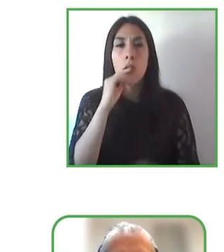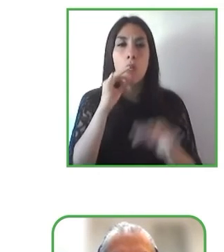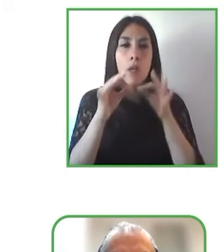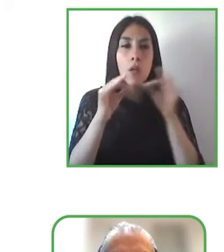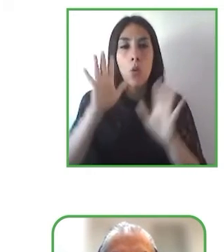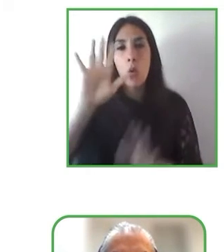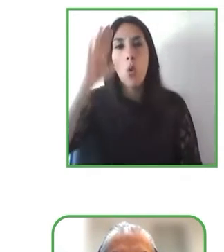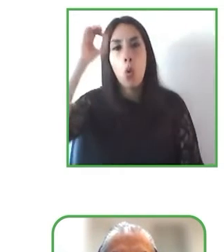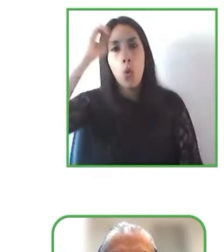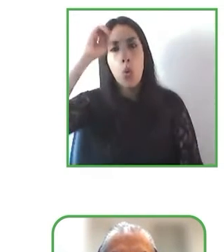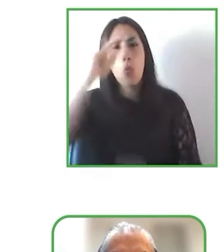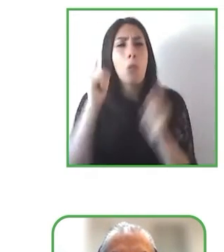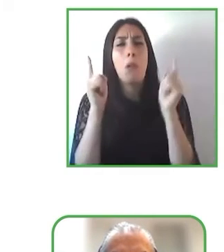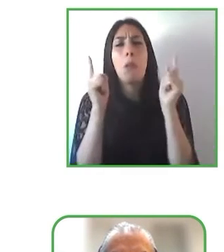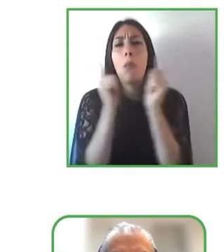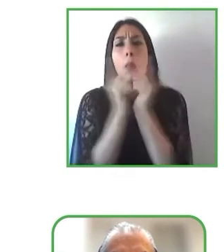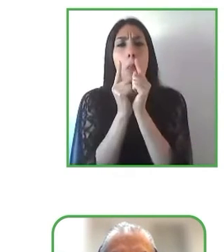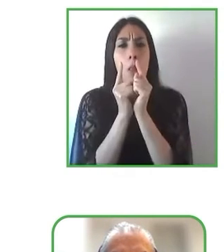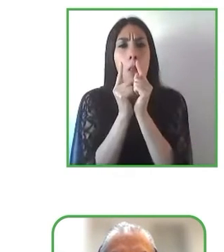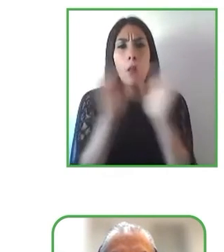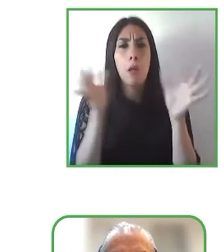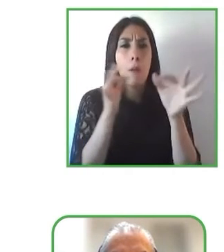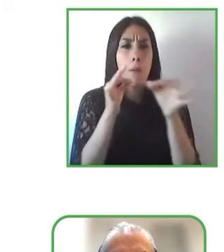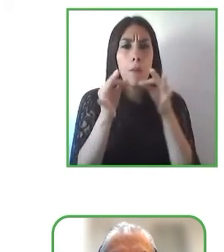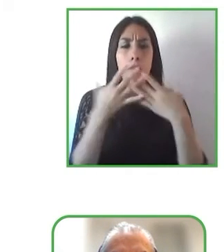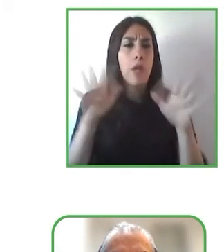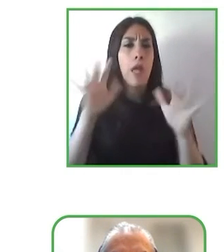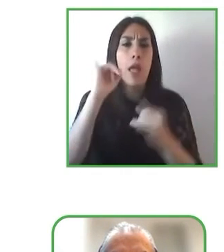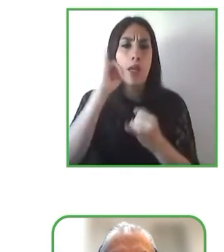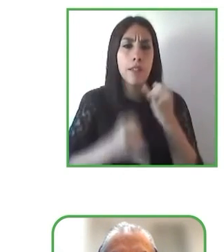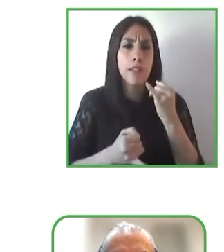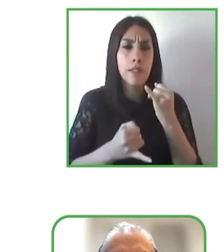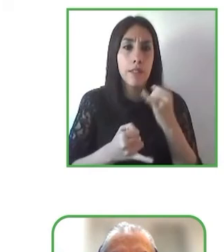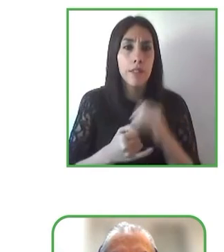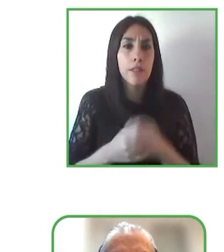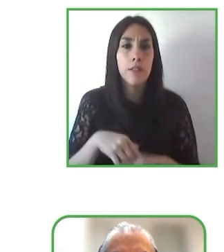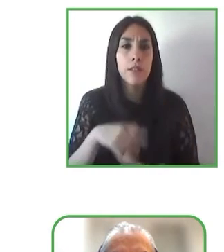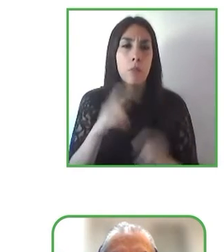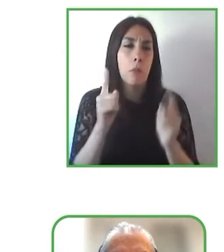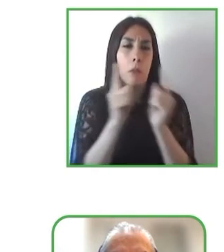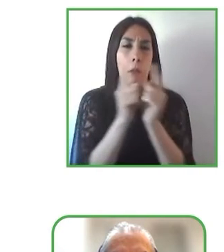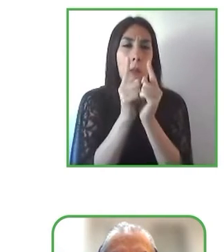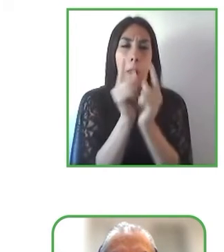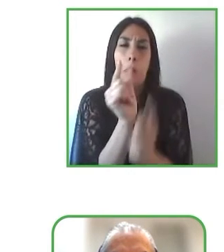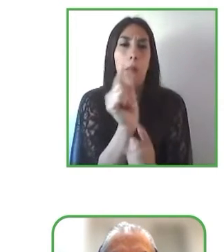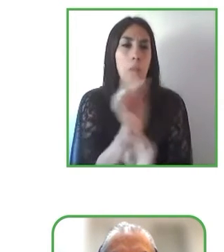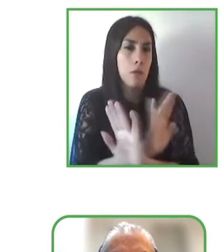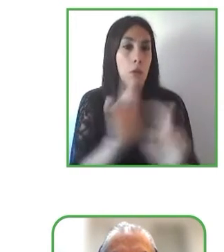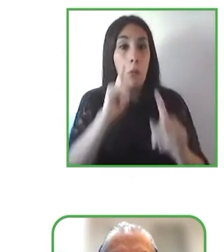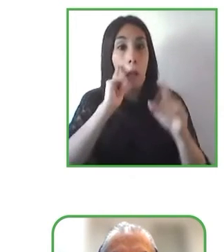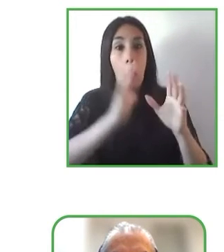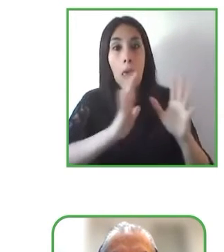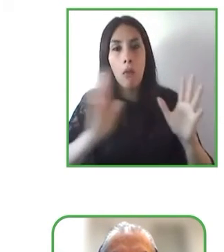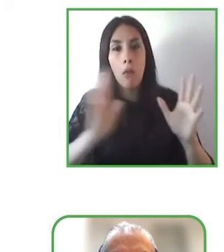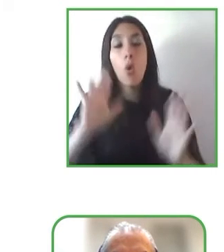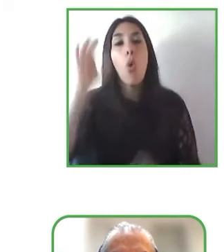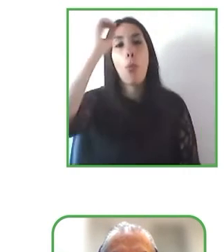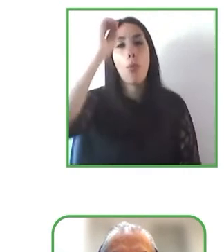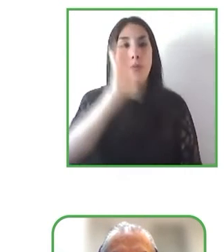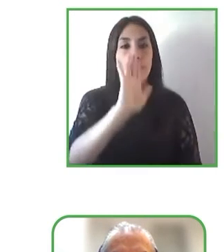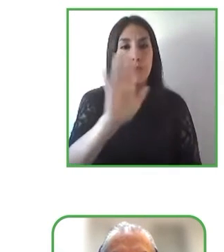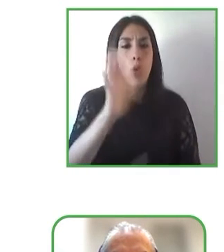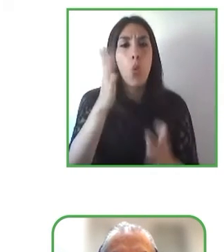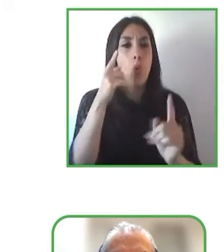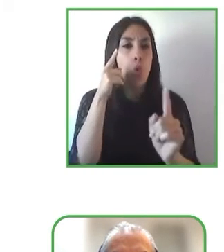que resuma su mirada y el hacia dónde seguir con este trabajo tan